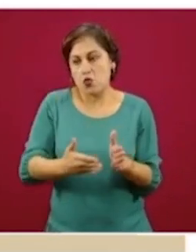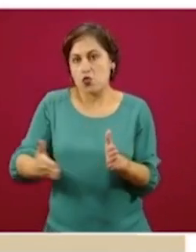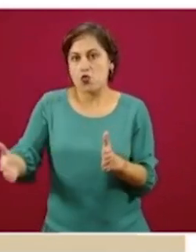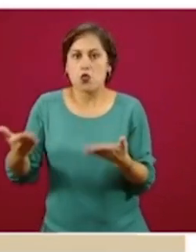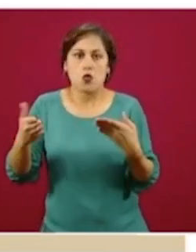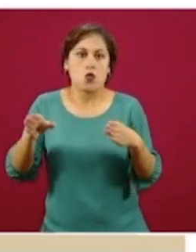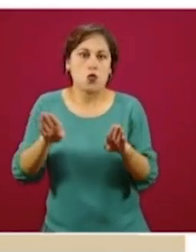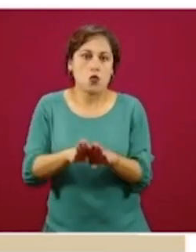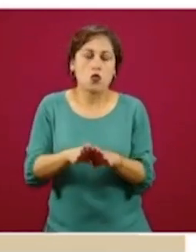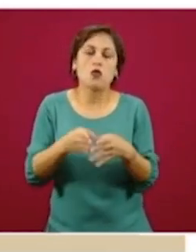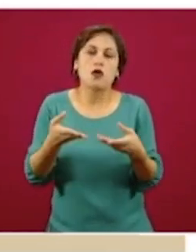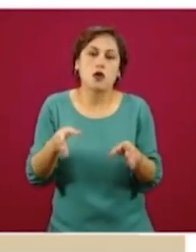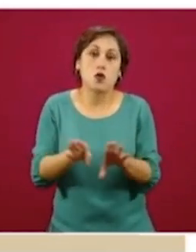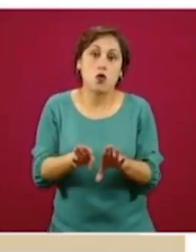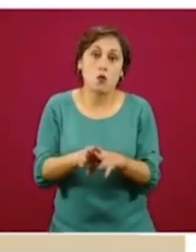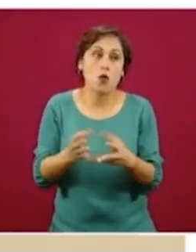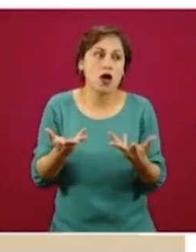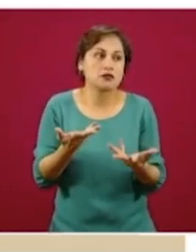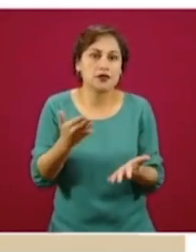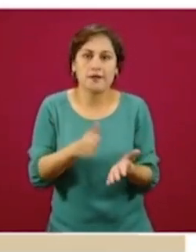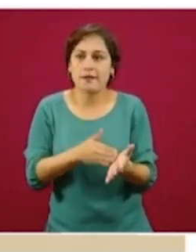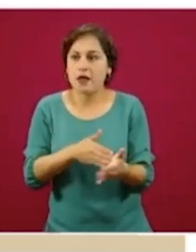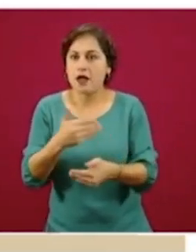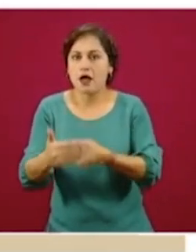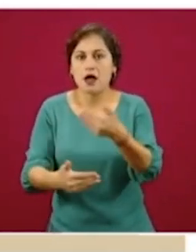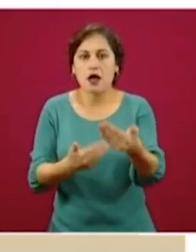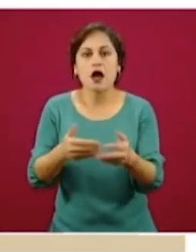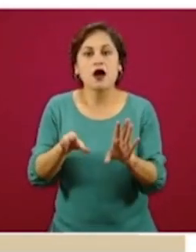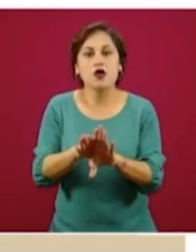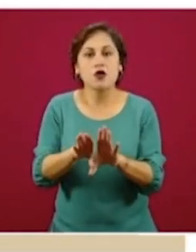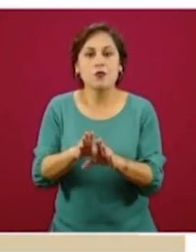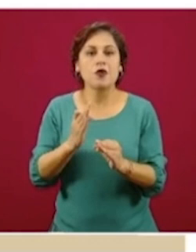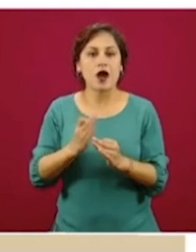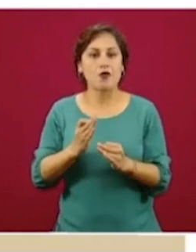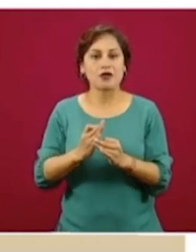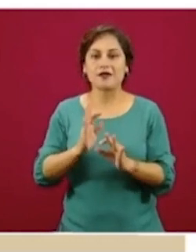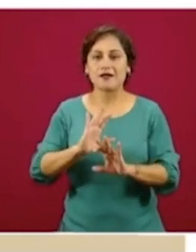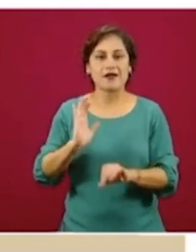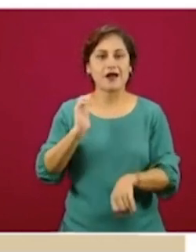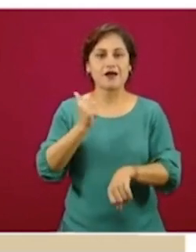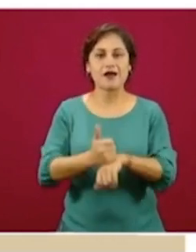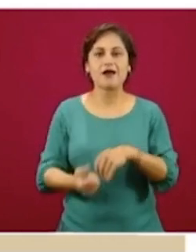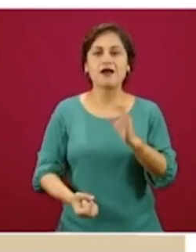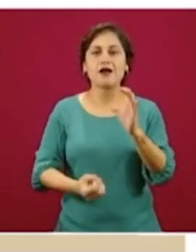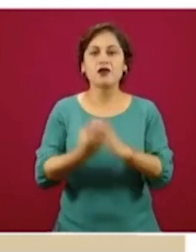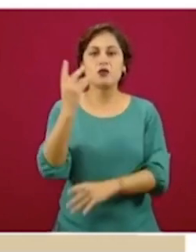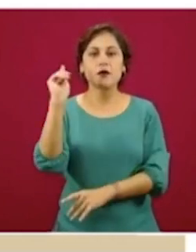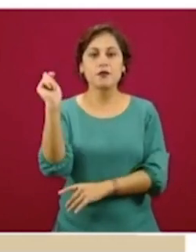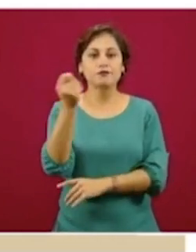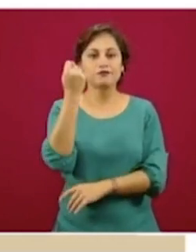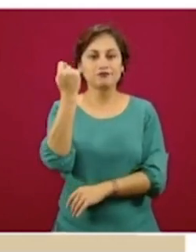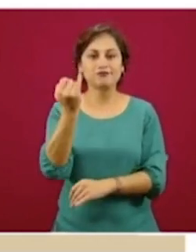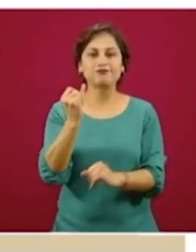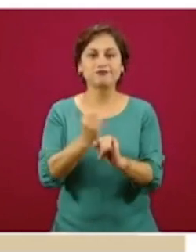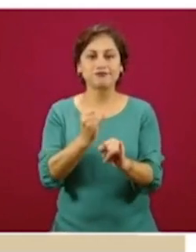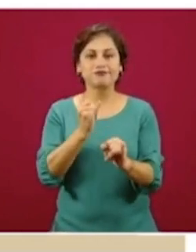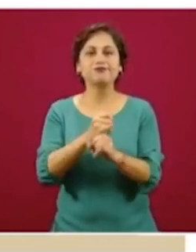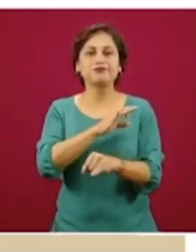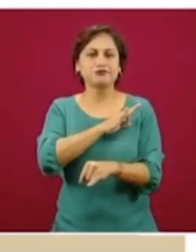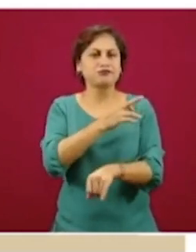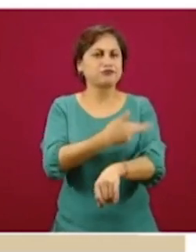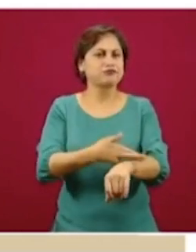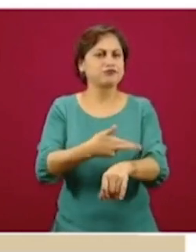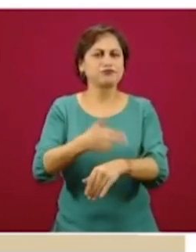Habilitamos una oficialía de marcas electrónica, pero tiene una ventaja, todos y cada uno de los